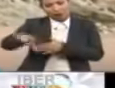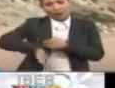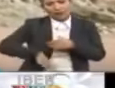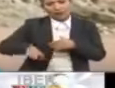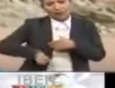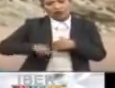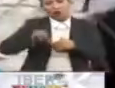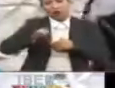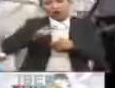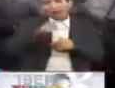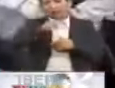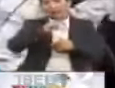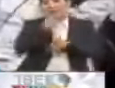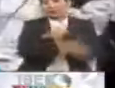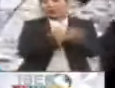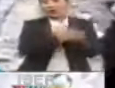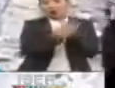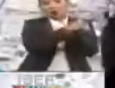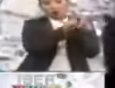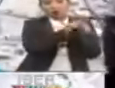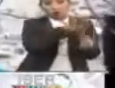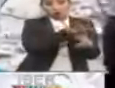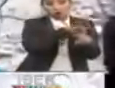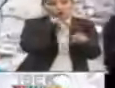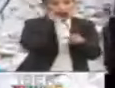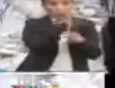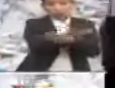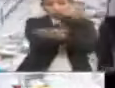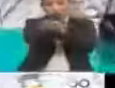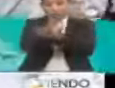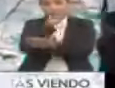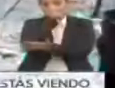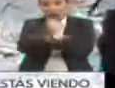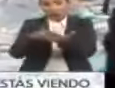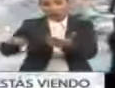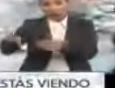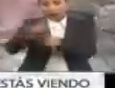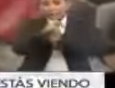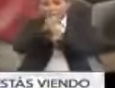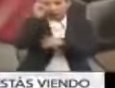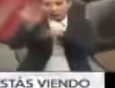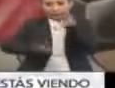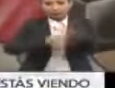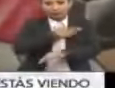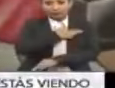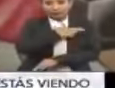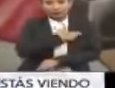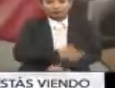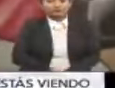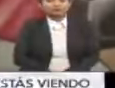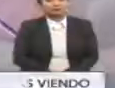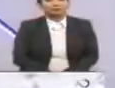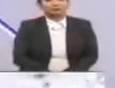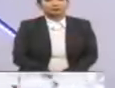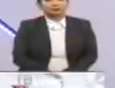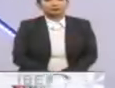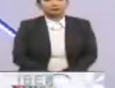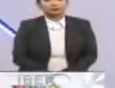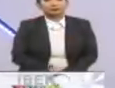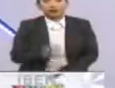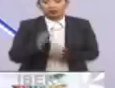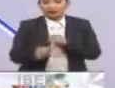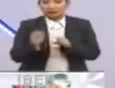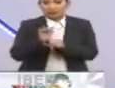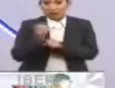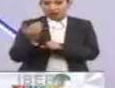gobierno y pueblo de Haití, mientras que un grupo de médicos cubanos viajó al país caribeño para atender a los heridos. Y este